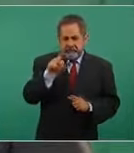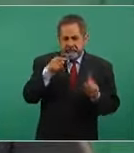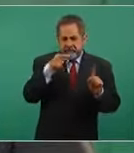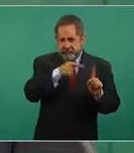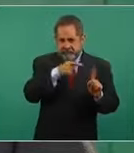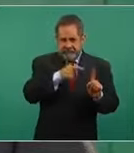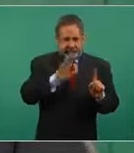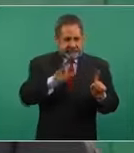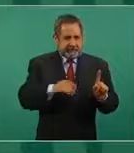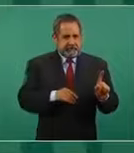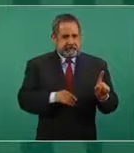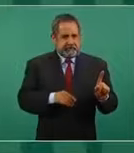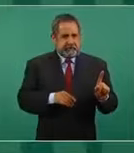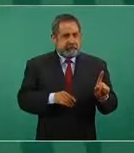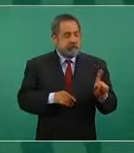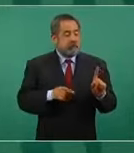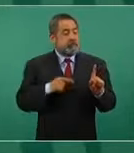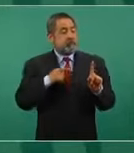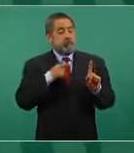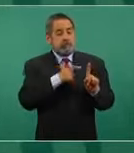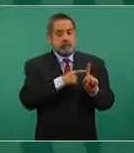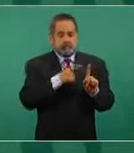cuando decide,